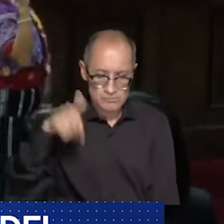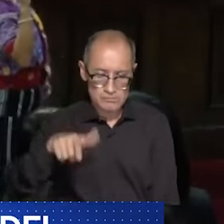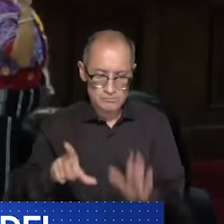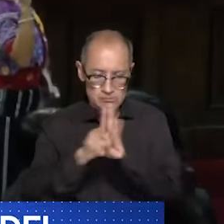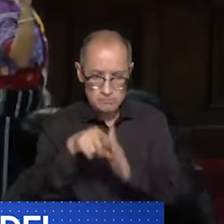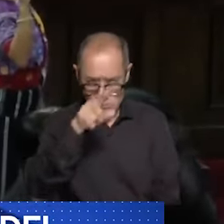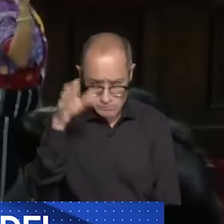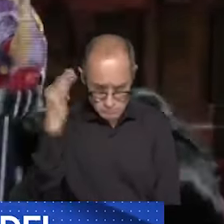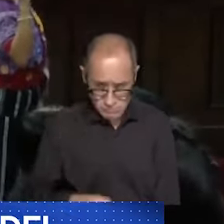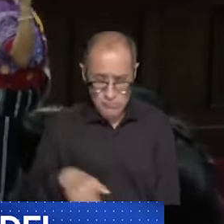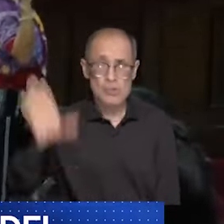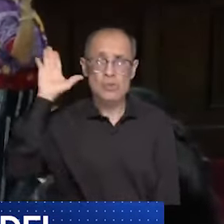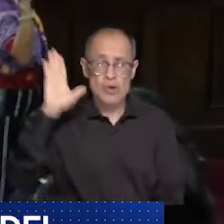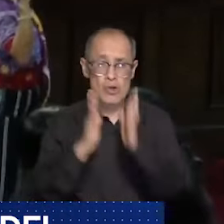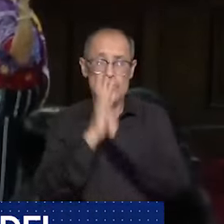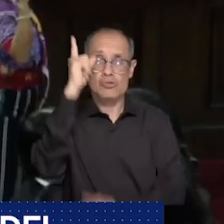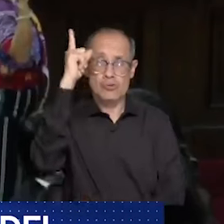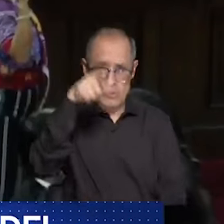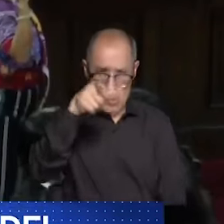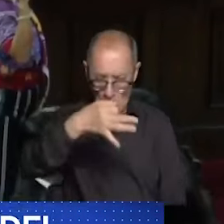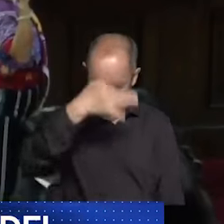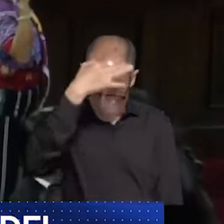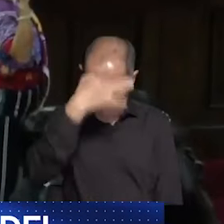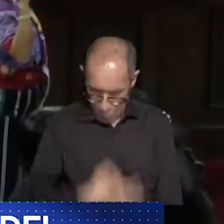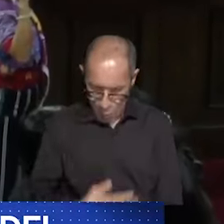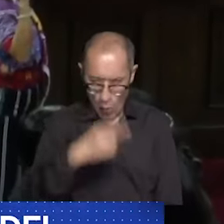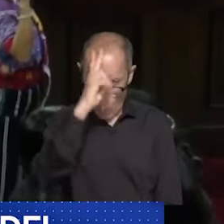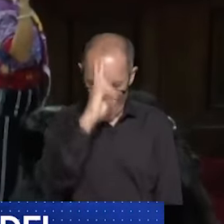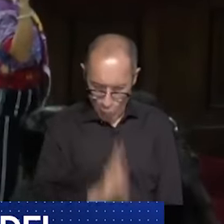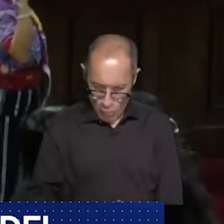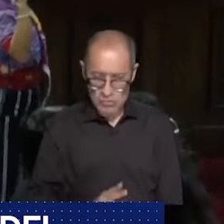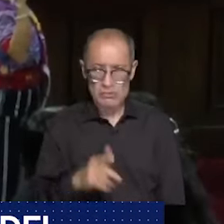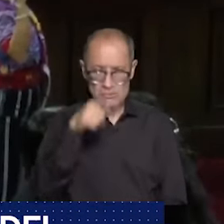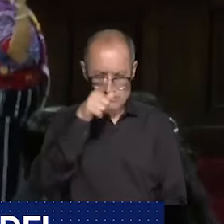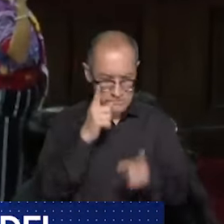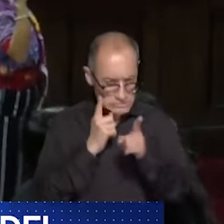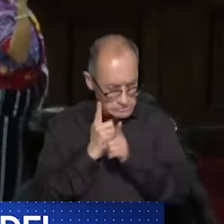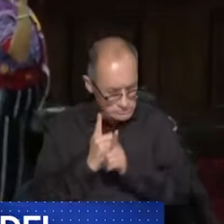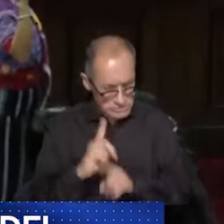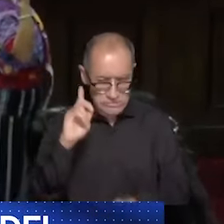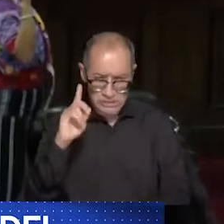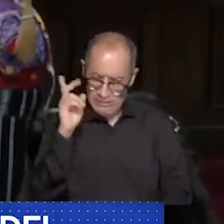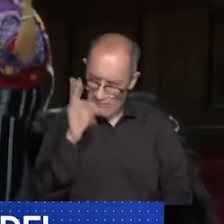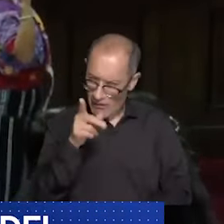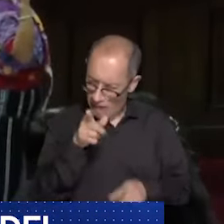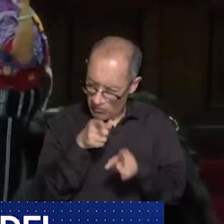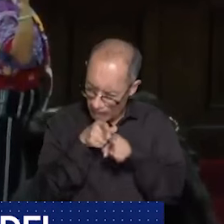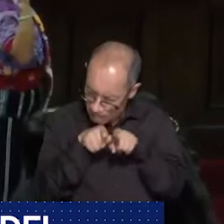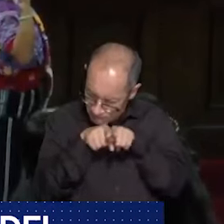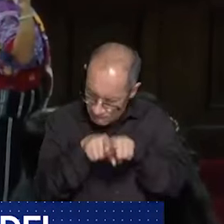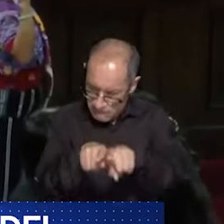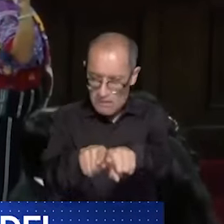Juran ante Dios y por su honor de ciudadanos, ser fiel, leales y